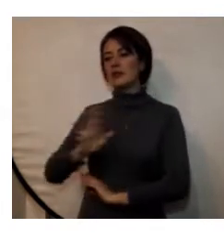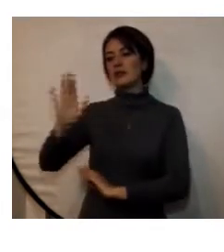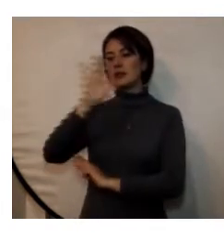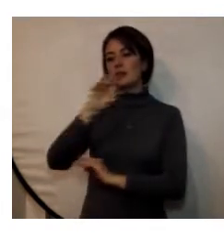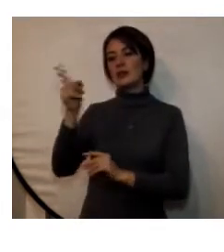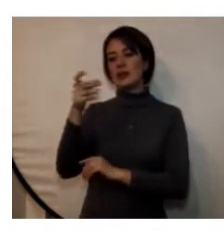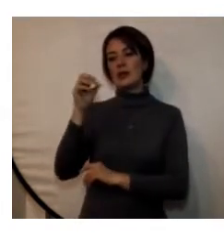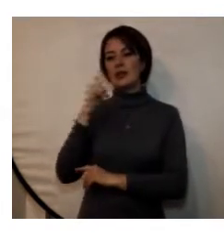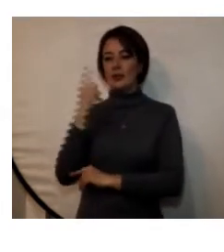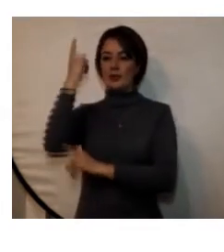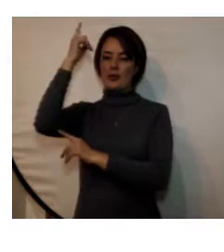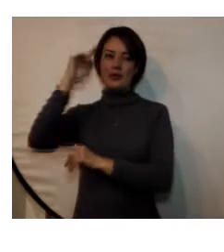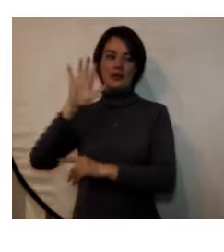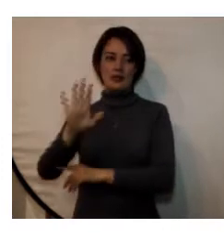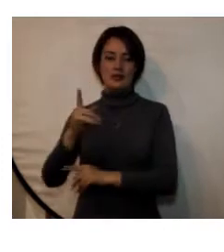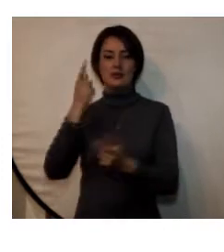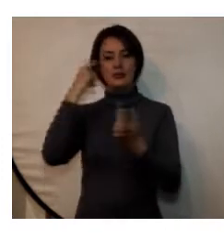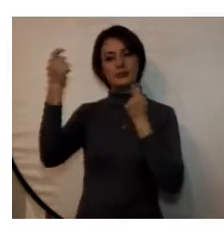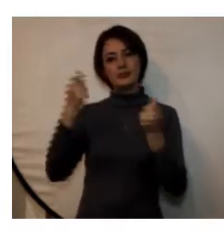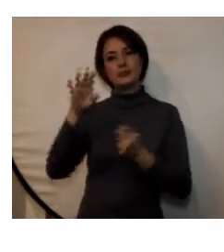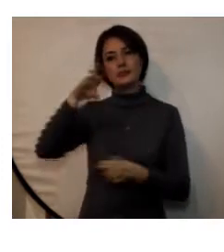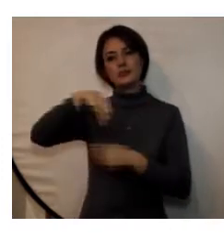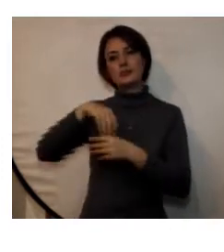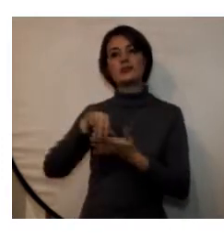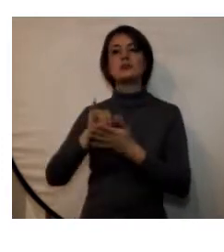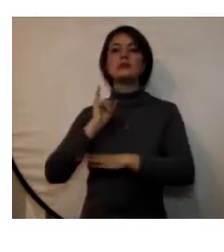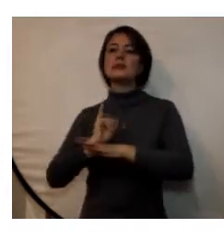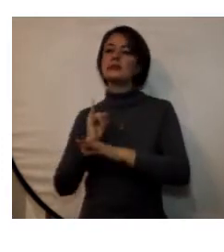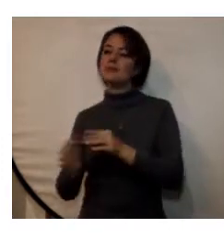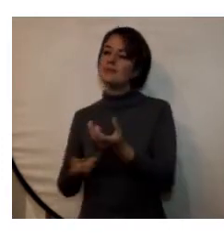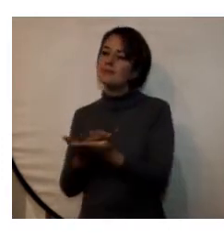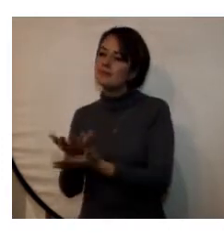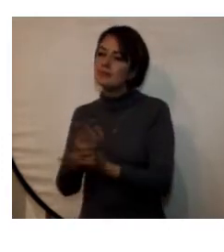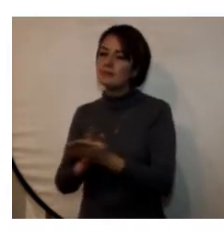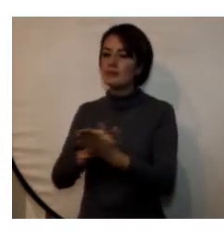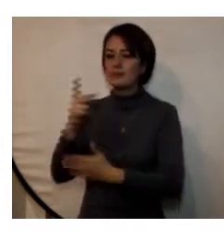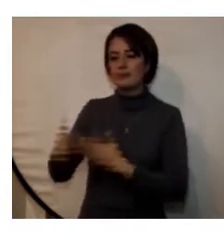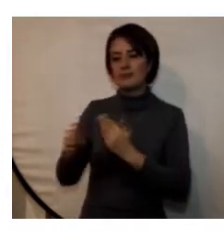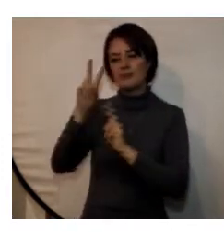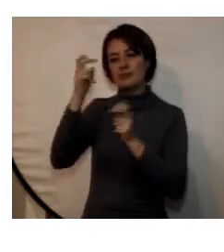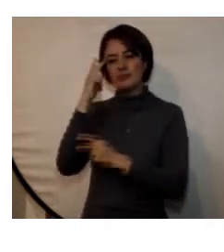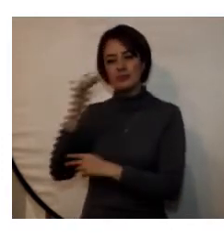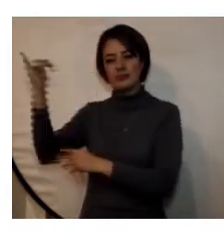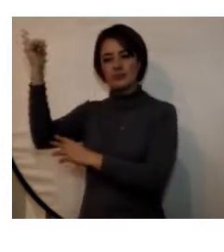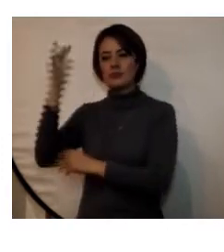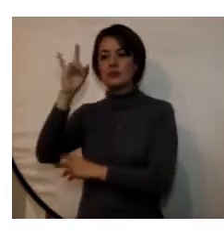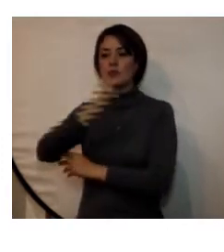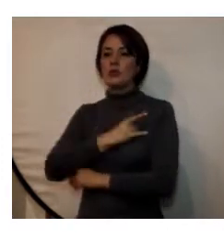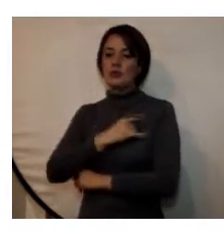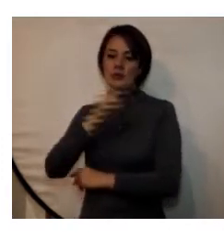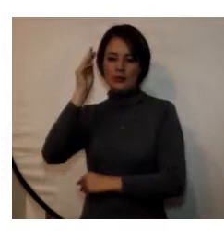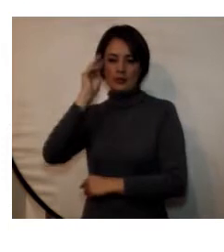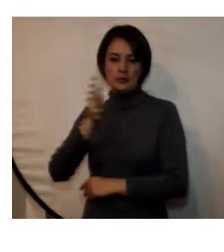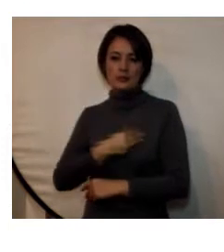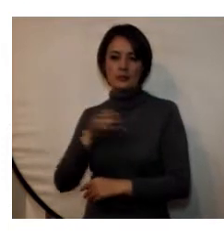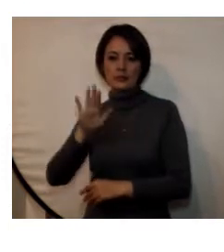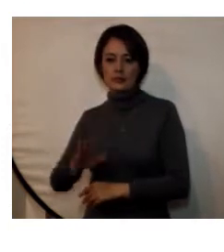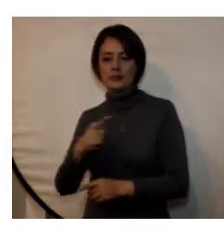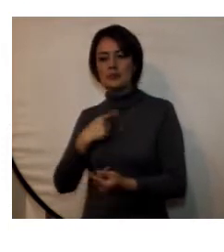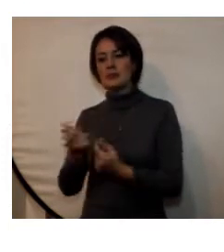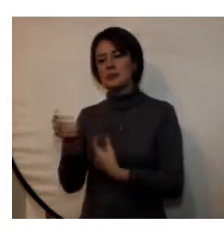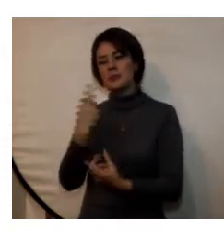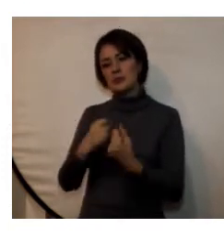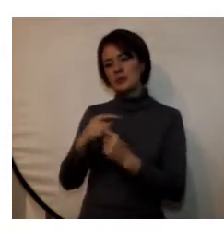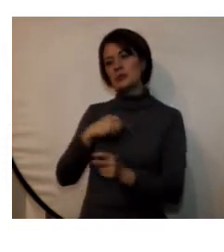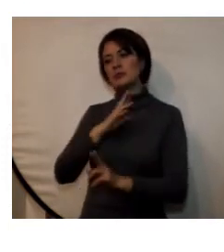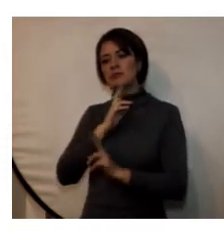geopolítica y la geoestrategia en un instituto que asesora proyectos académicos para la universidad militar nueva granada y atiende consultas y